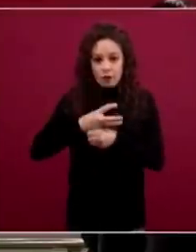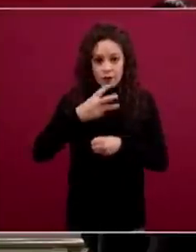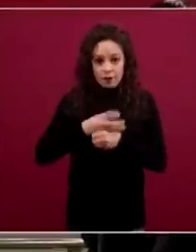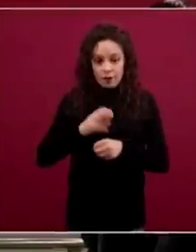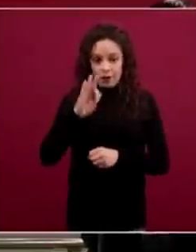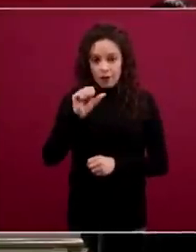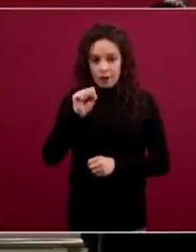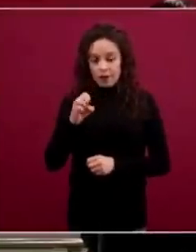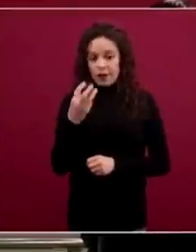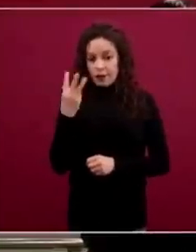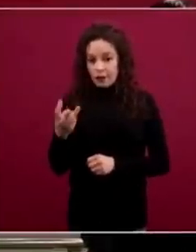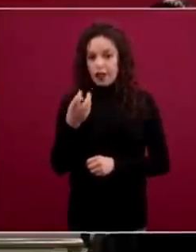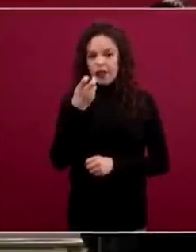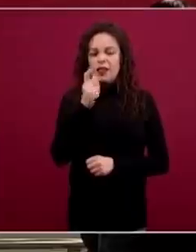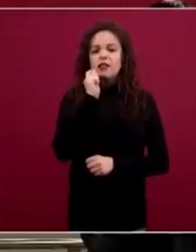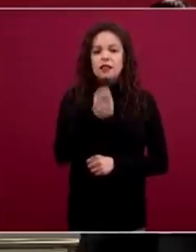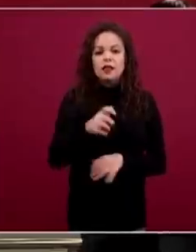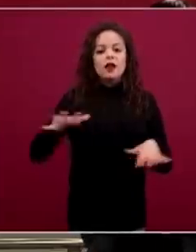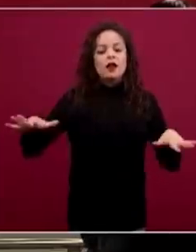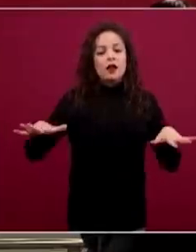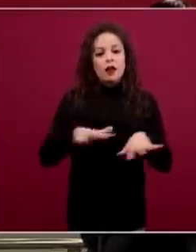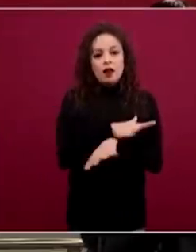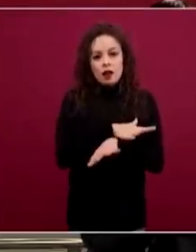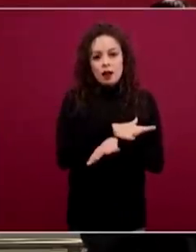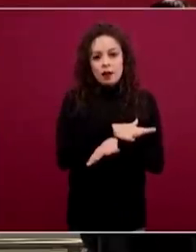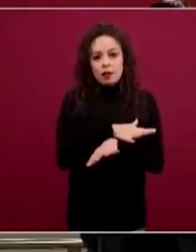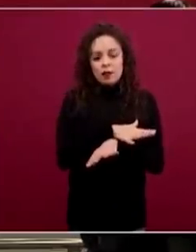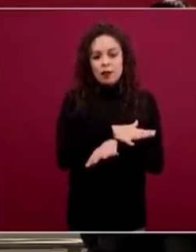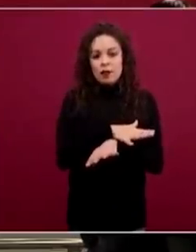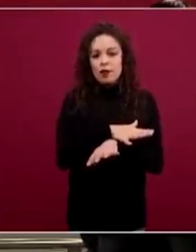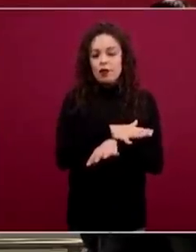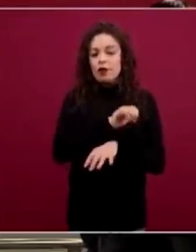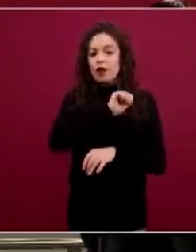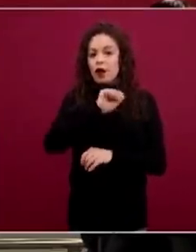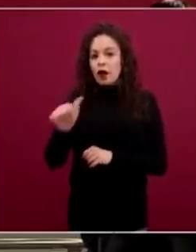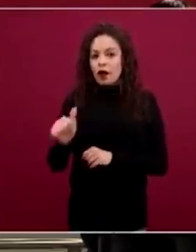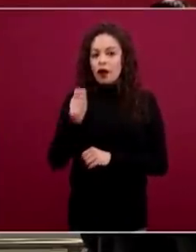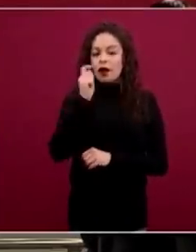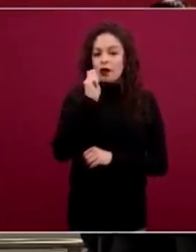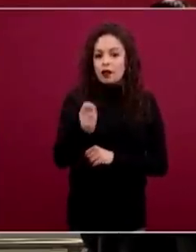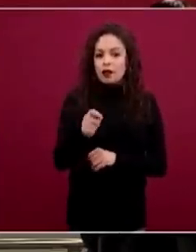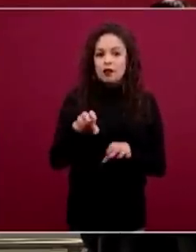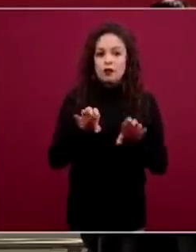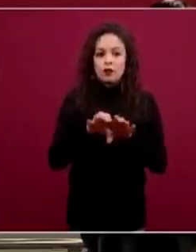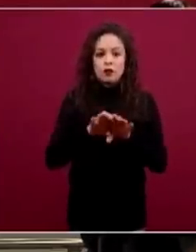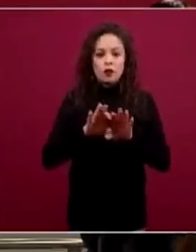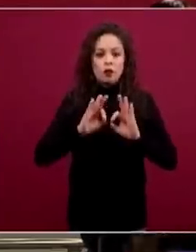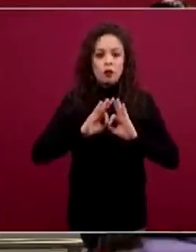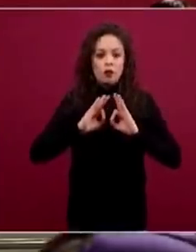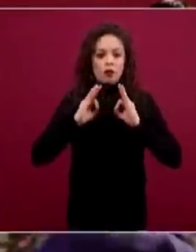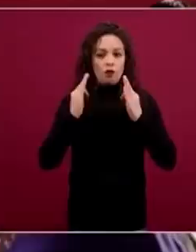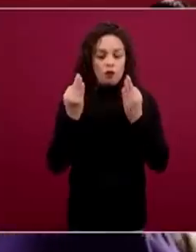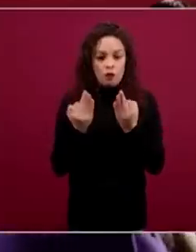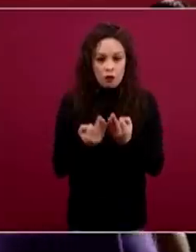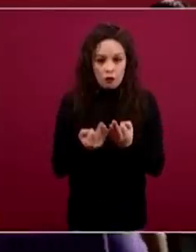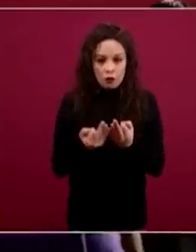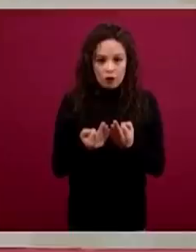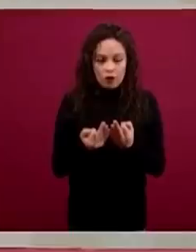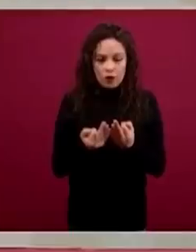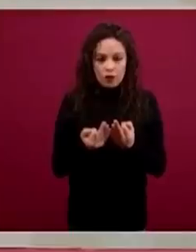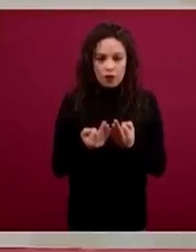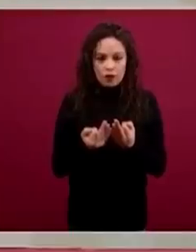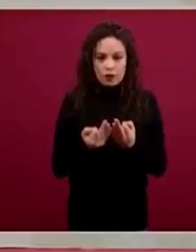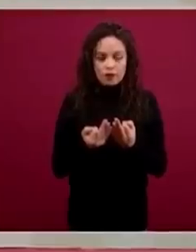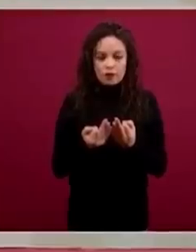un cambio de modalidad en el abordaje, que es parte de la estrategia, no es un cambio de estrategia, es una